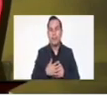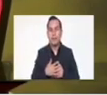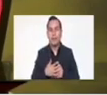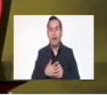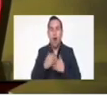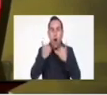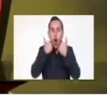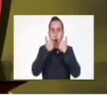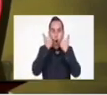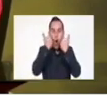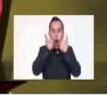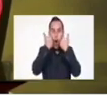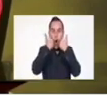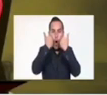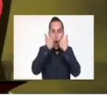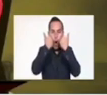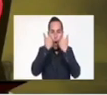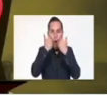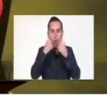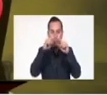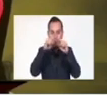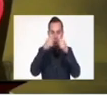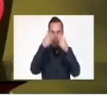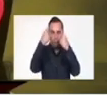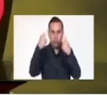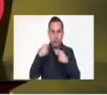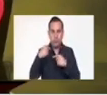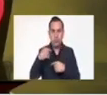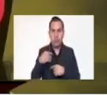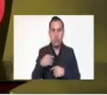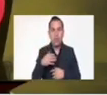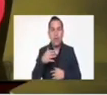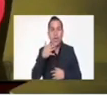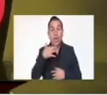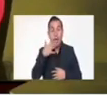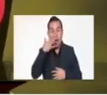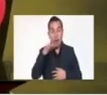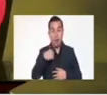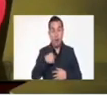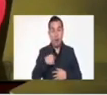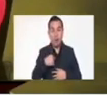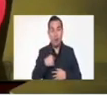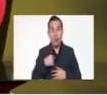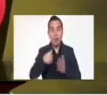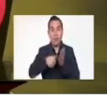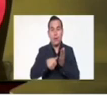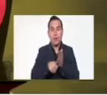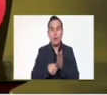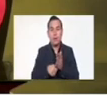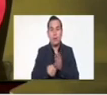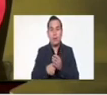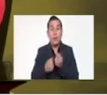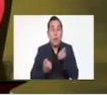están despidiendo gente, porque, se están yendo a quiebra, pero bueno, más tarde, vengo con otro video, déjame tu comentario, que